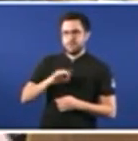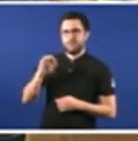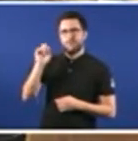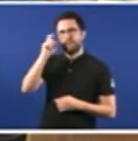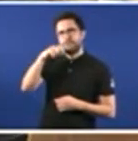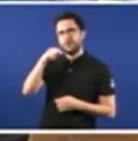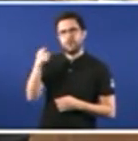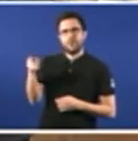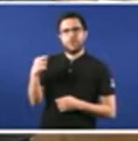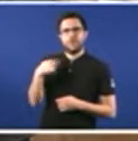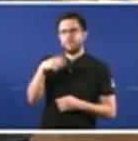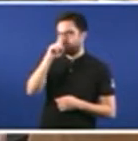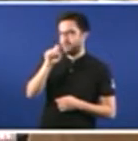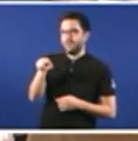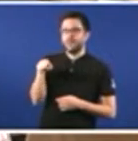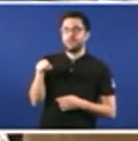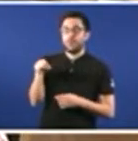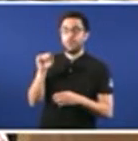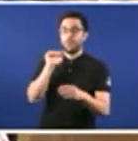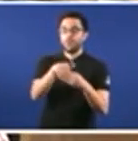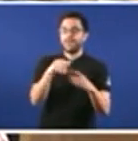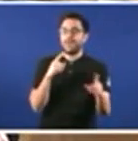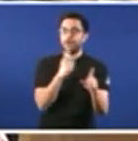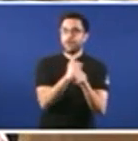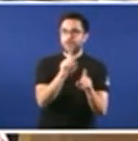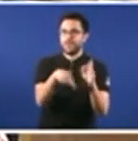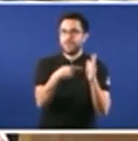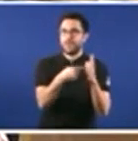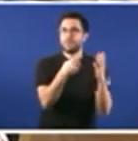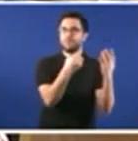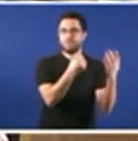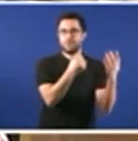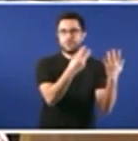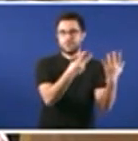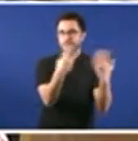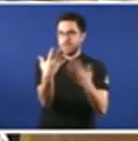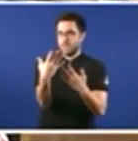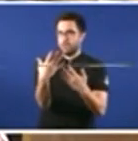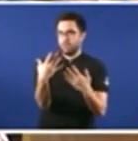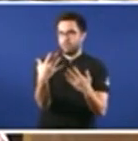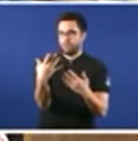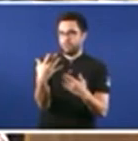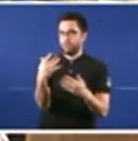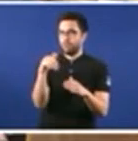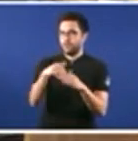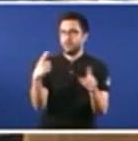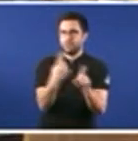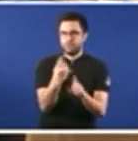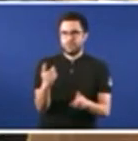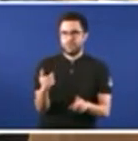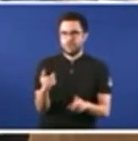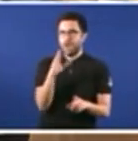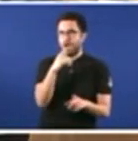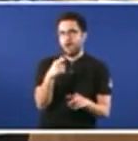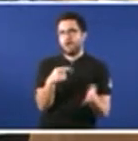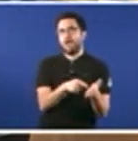votaron en contra da lei do ano 85 a que tanto apelan En segundo lugar vostedes fixo unha interpretación deso que chama